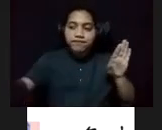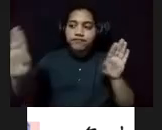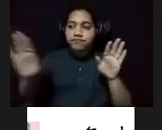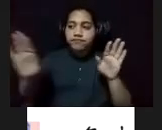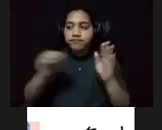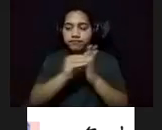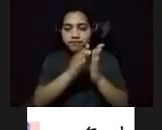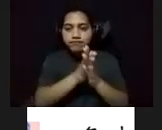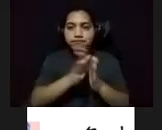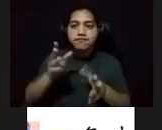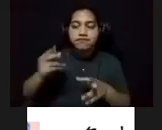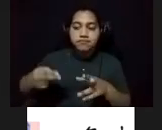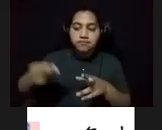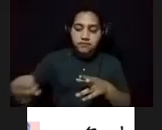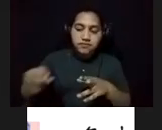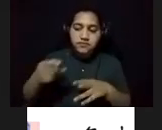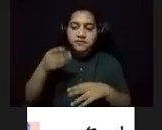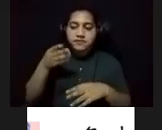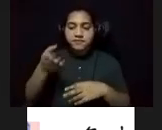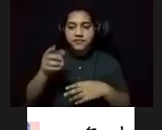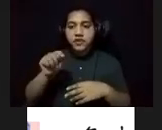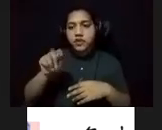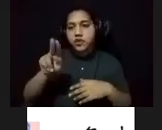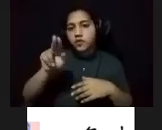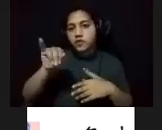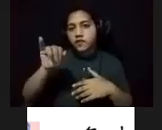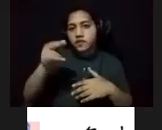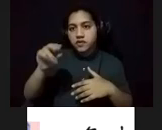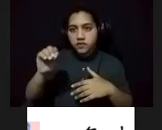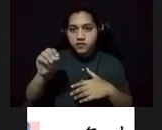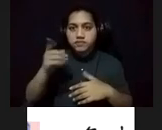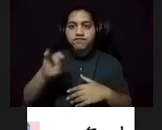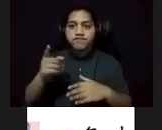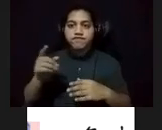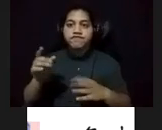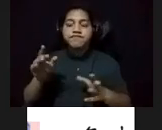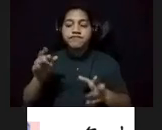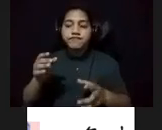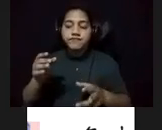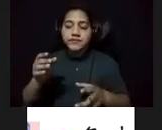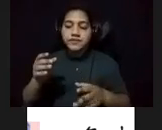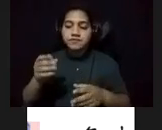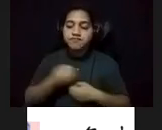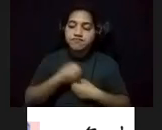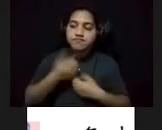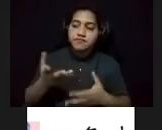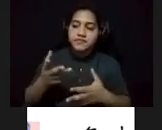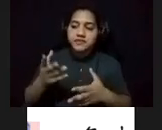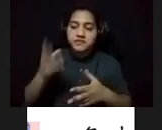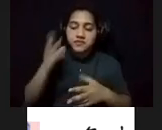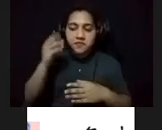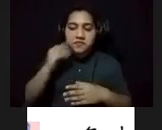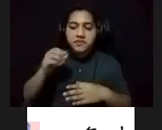Rafael Tufiño dejó una narrativa visual, testimonio de ese San Juan que se fue transformando